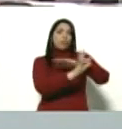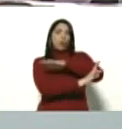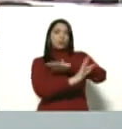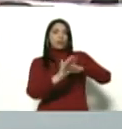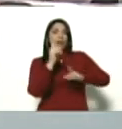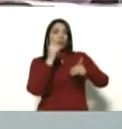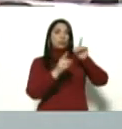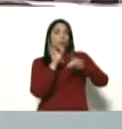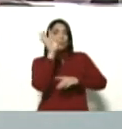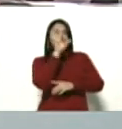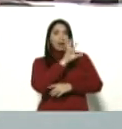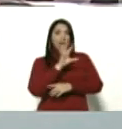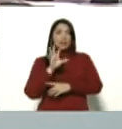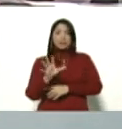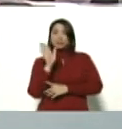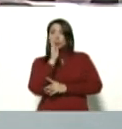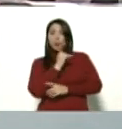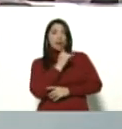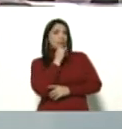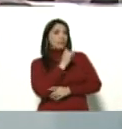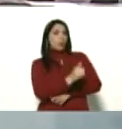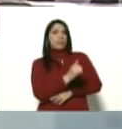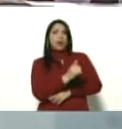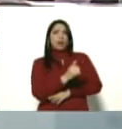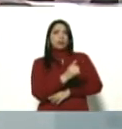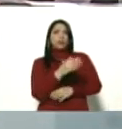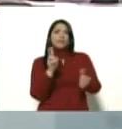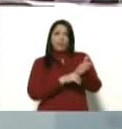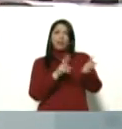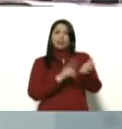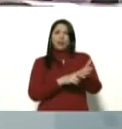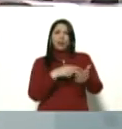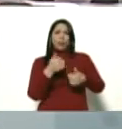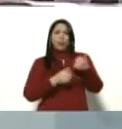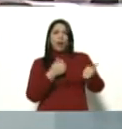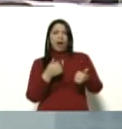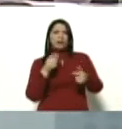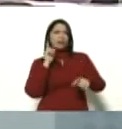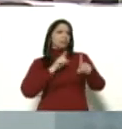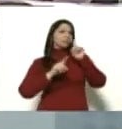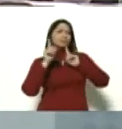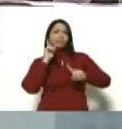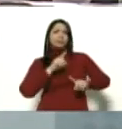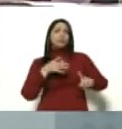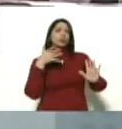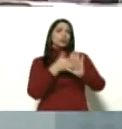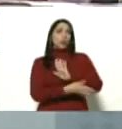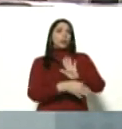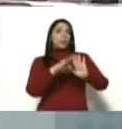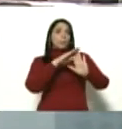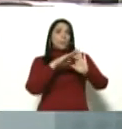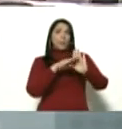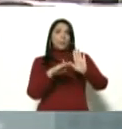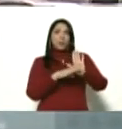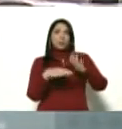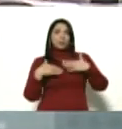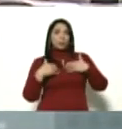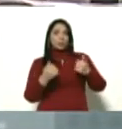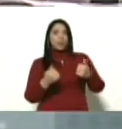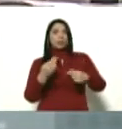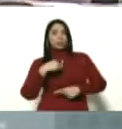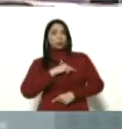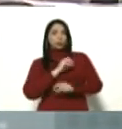algunos países están desinformando a los connacionales, les están mintiendo sobre estos protocolos. Y bueno,